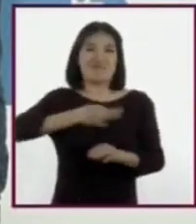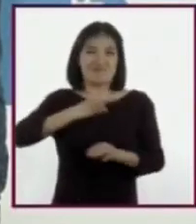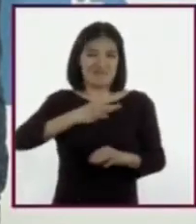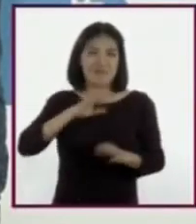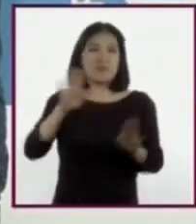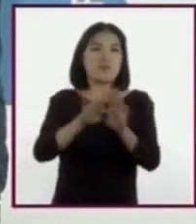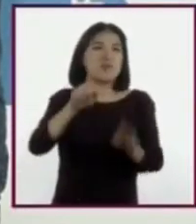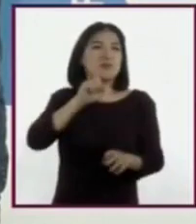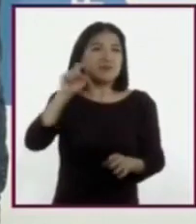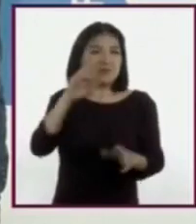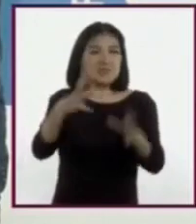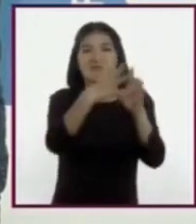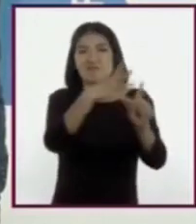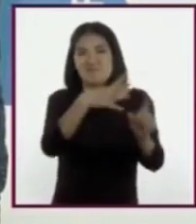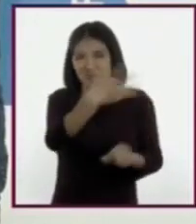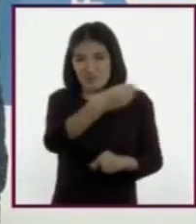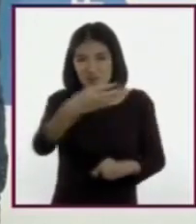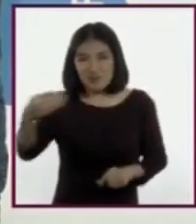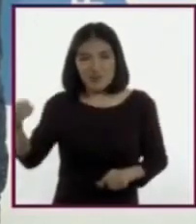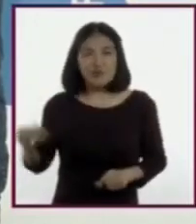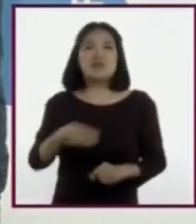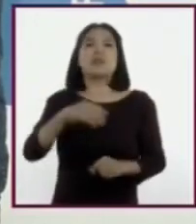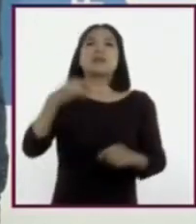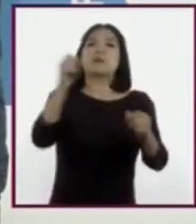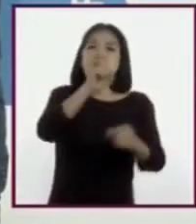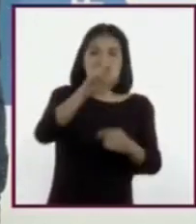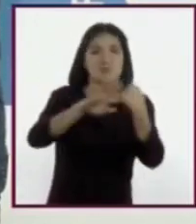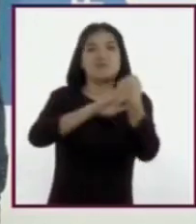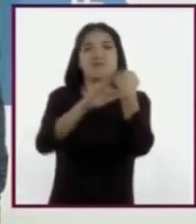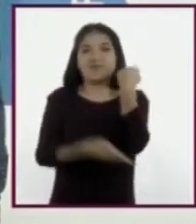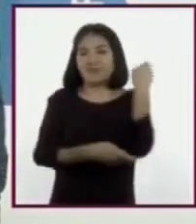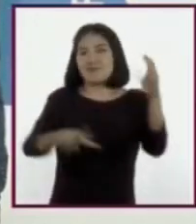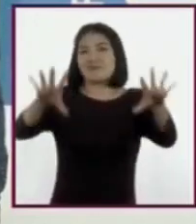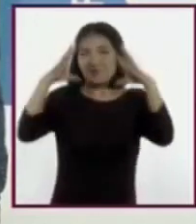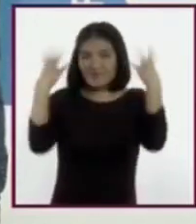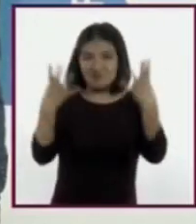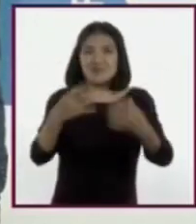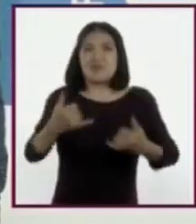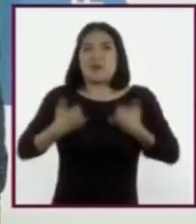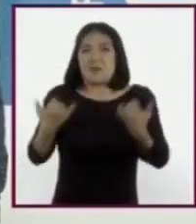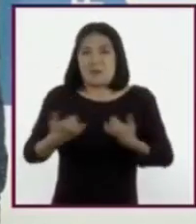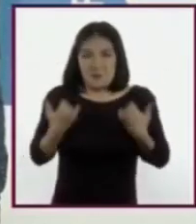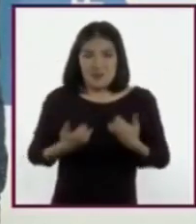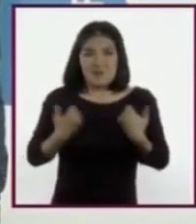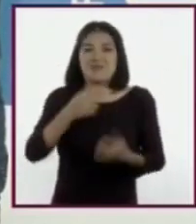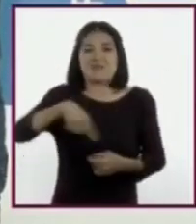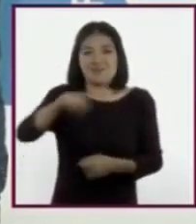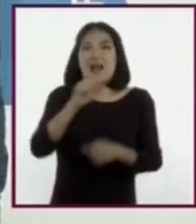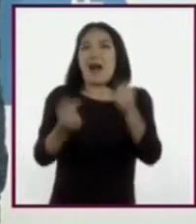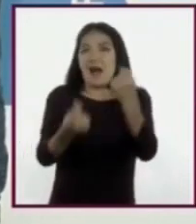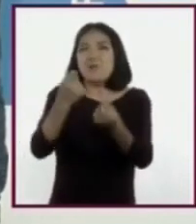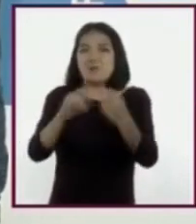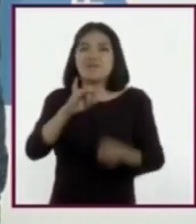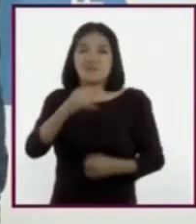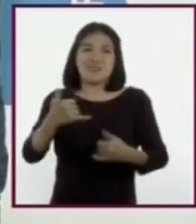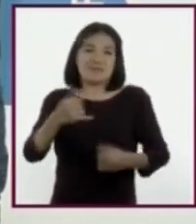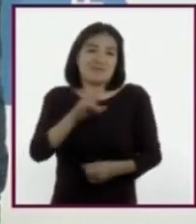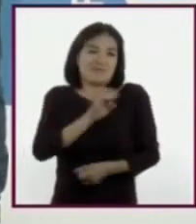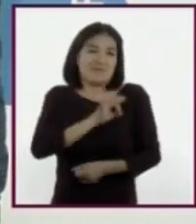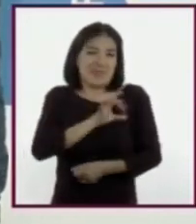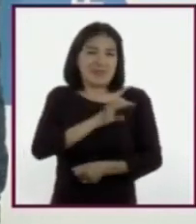sexual son algunos de los miedos que tienen las y los adolescentes, como lo vimos en la sección Los Jóvenes en Línea,